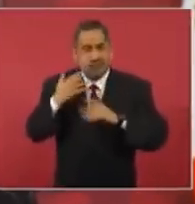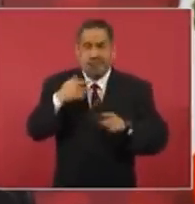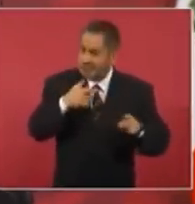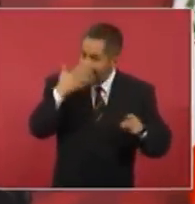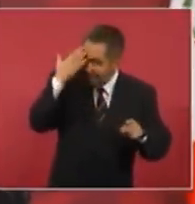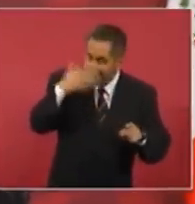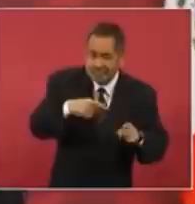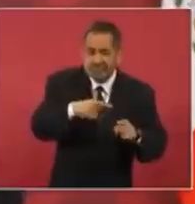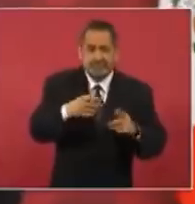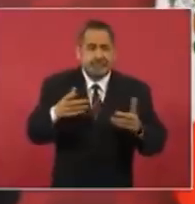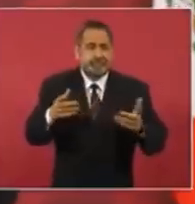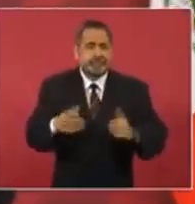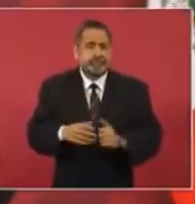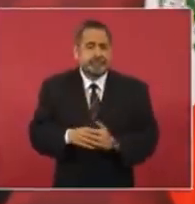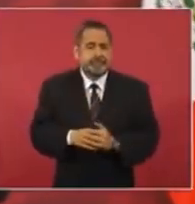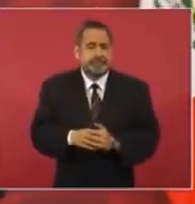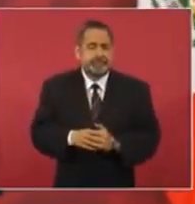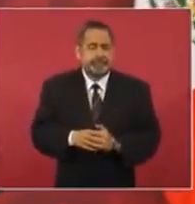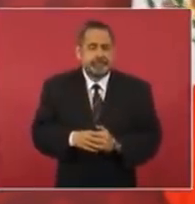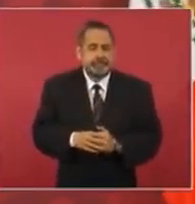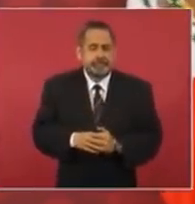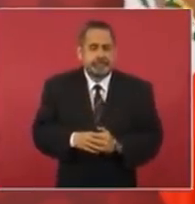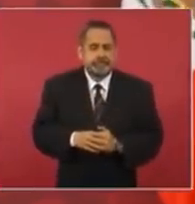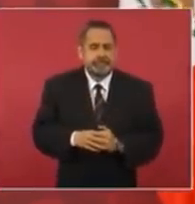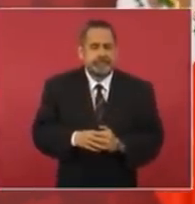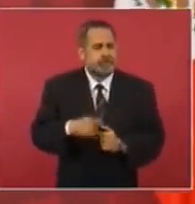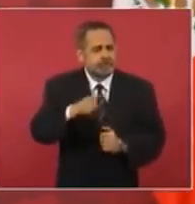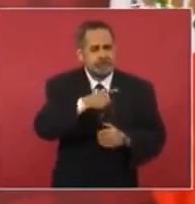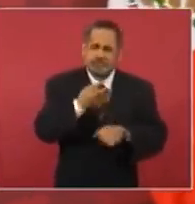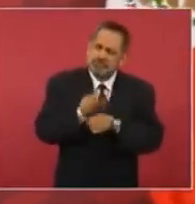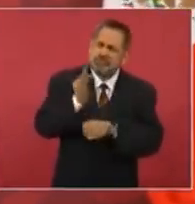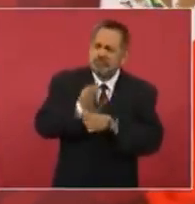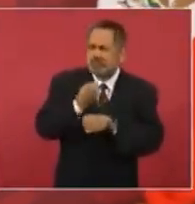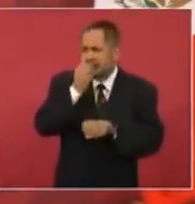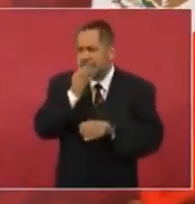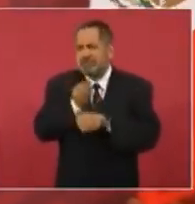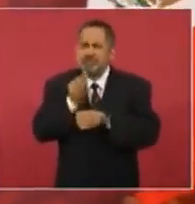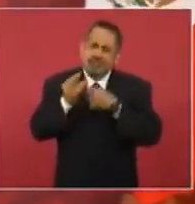con sentido del humor.